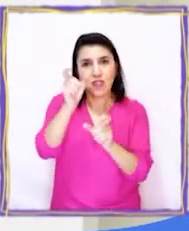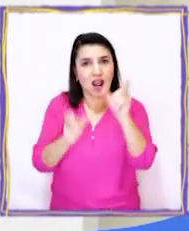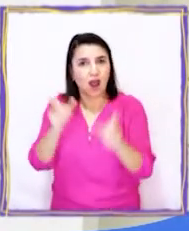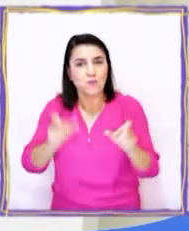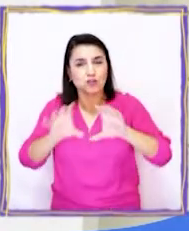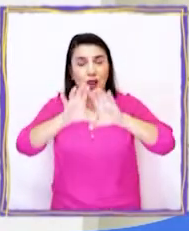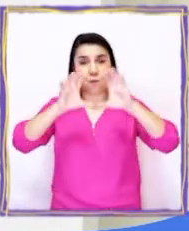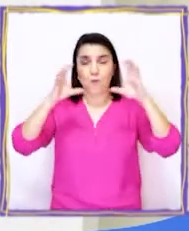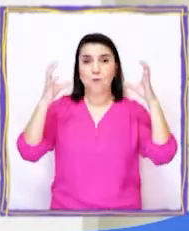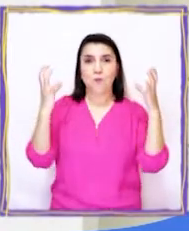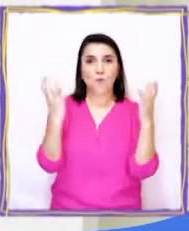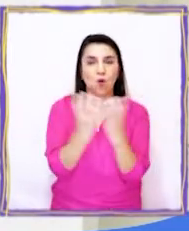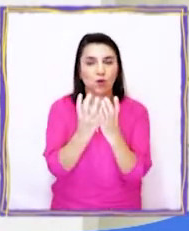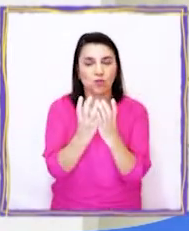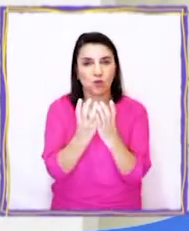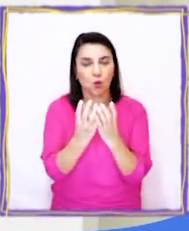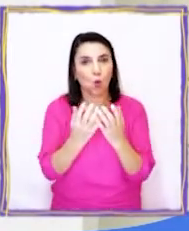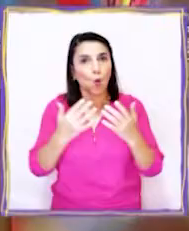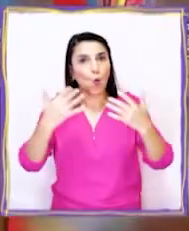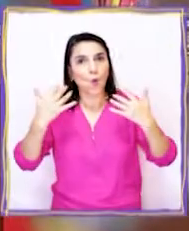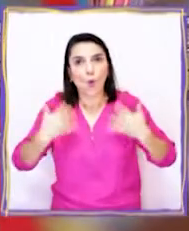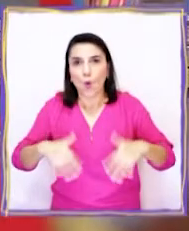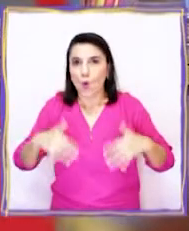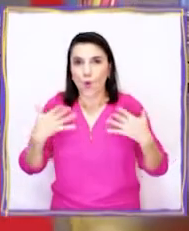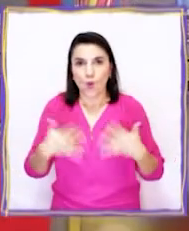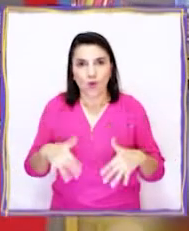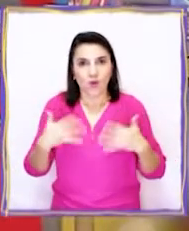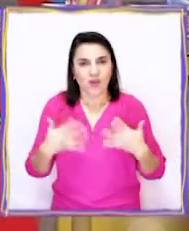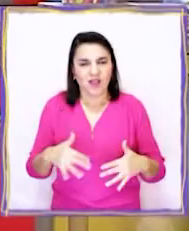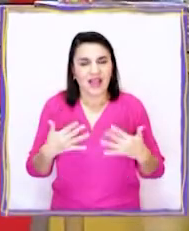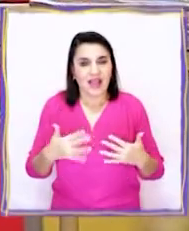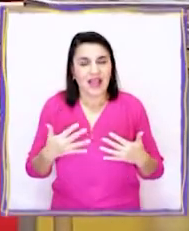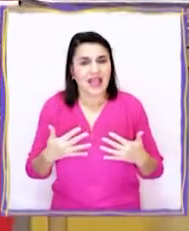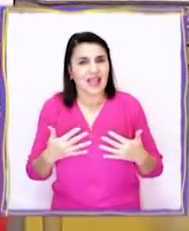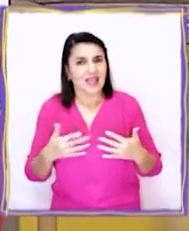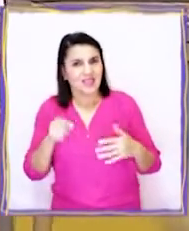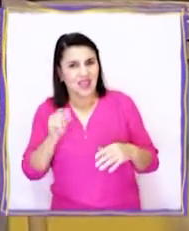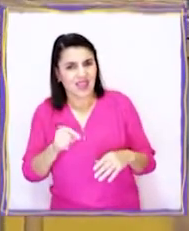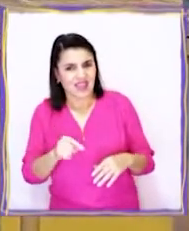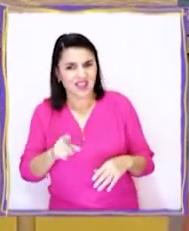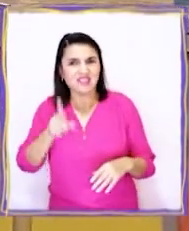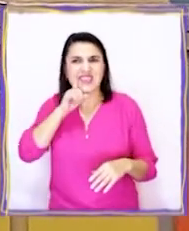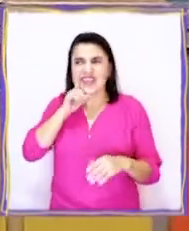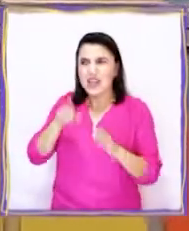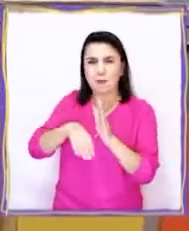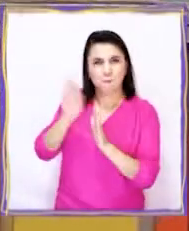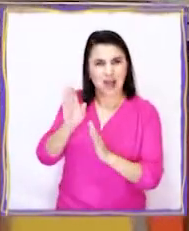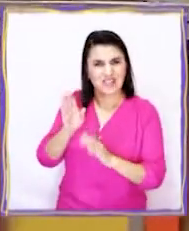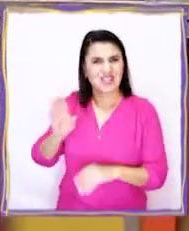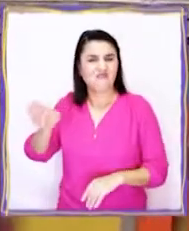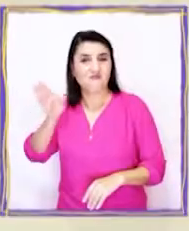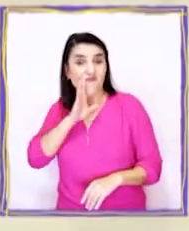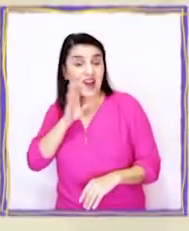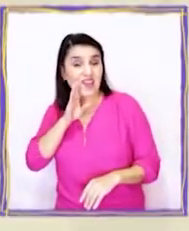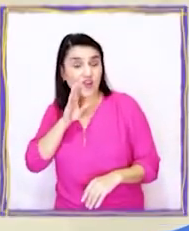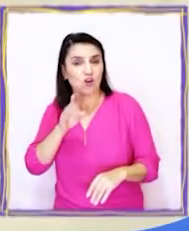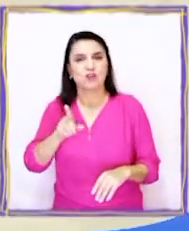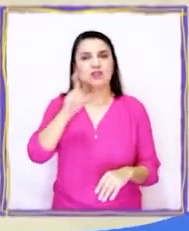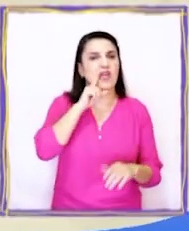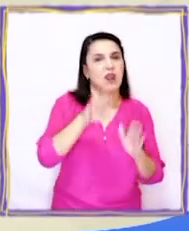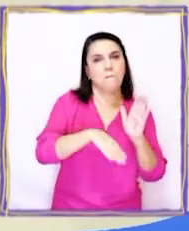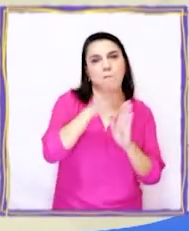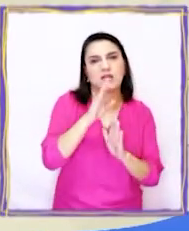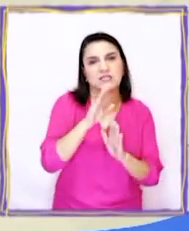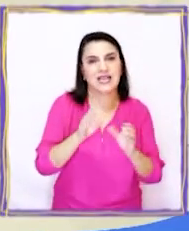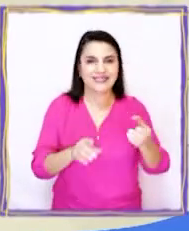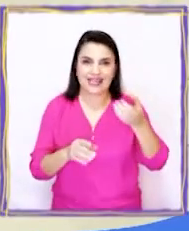población mundial. ¡Wow! ¿A qué tienen más acceso las personas? ¿A un inodoro o